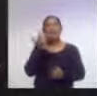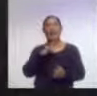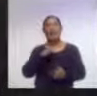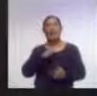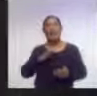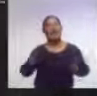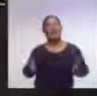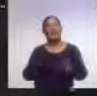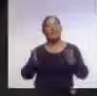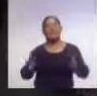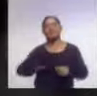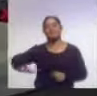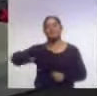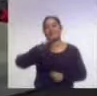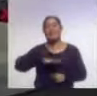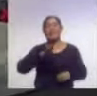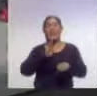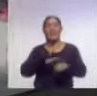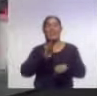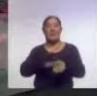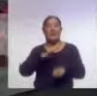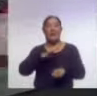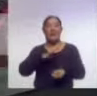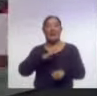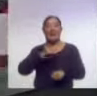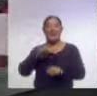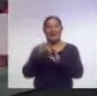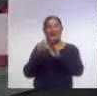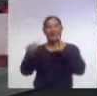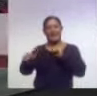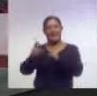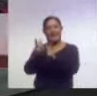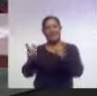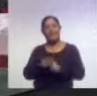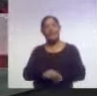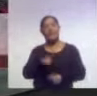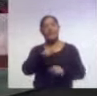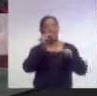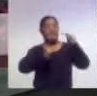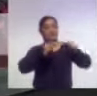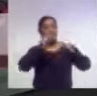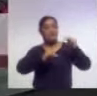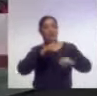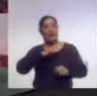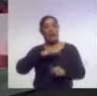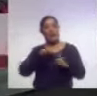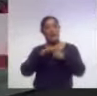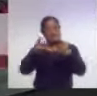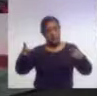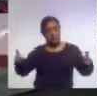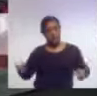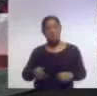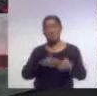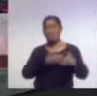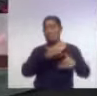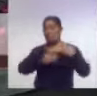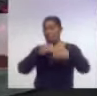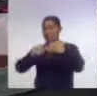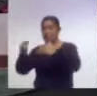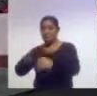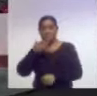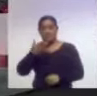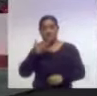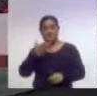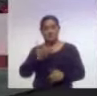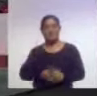a que la mayoría ya está frente a grupo. El nivel que tienen unos como instructores, se está viendo en un desarrollo progresivo durante la marcha del día y la